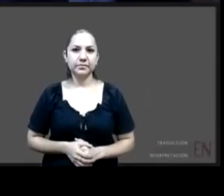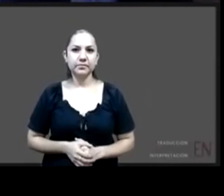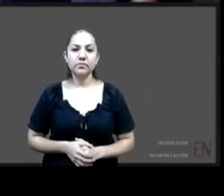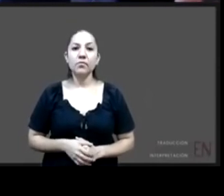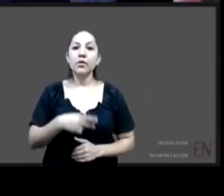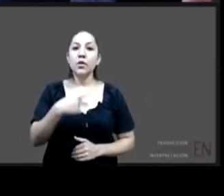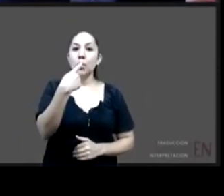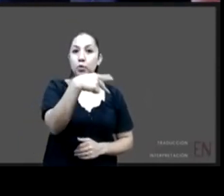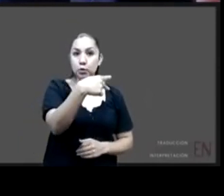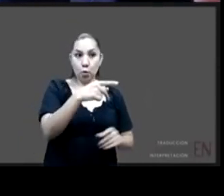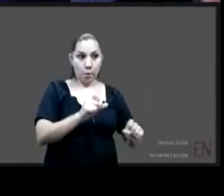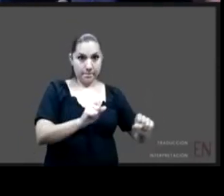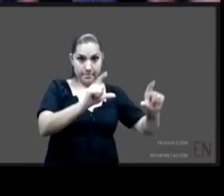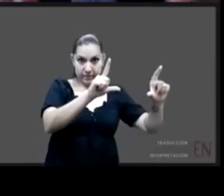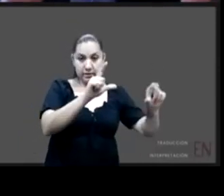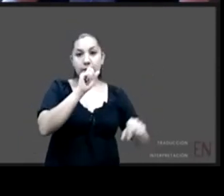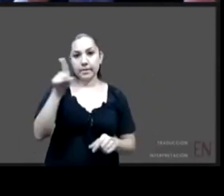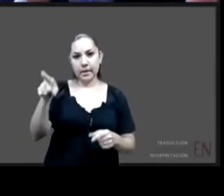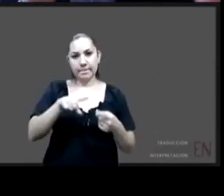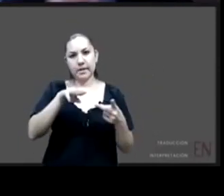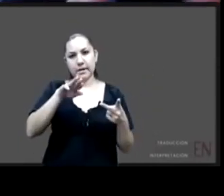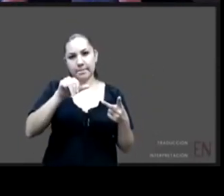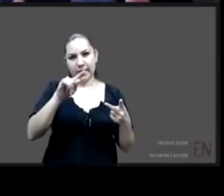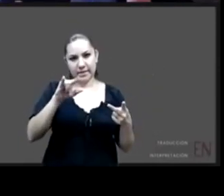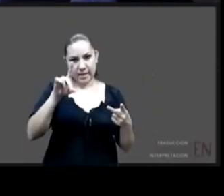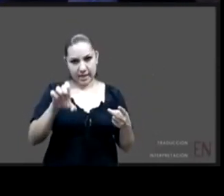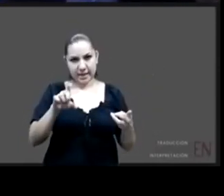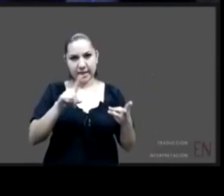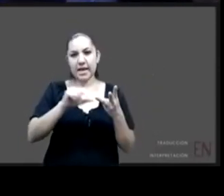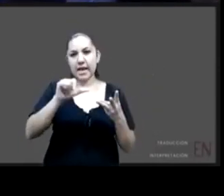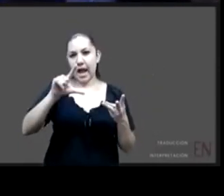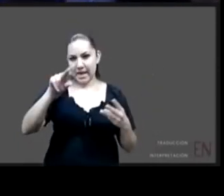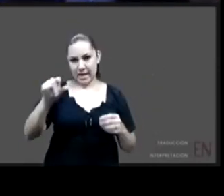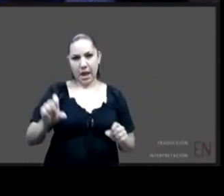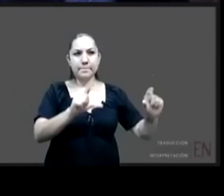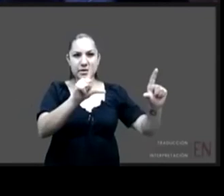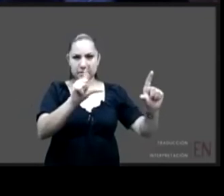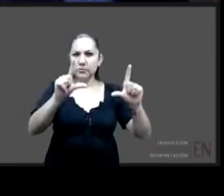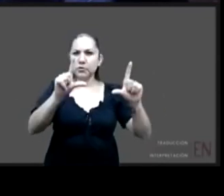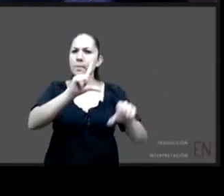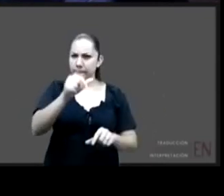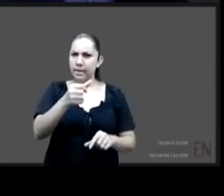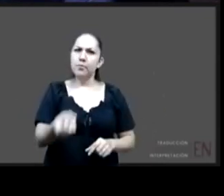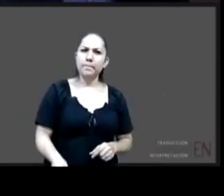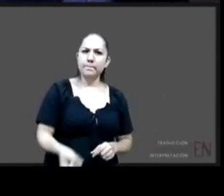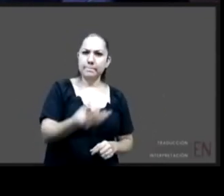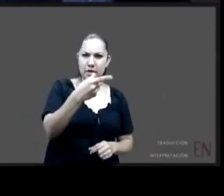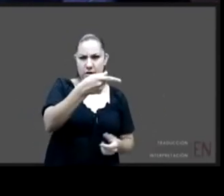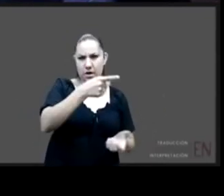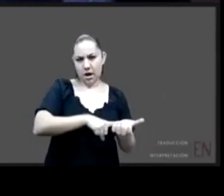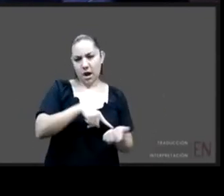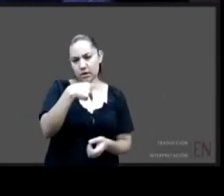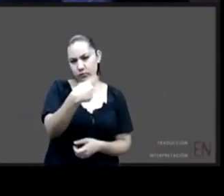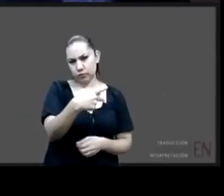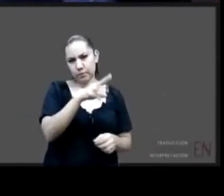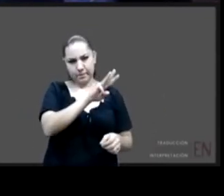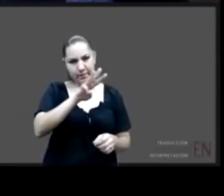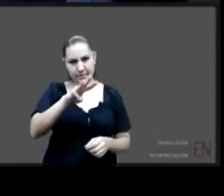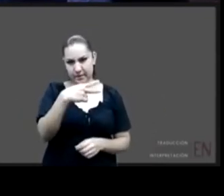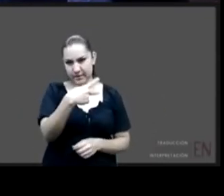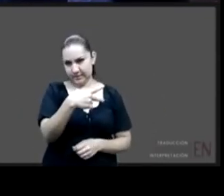y la de Alina en razón de que no vamos a tener mucho tiempo para este cierre